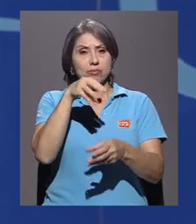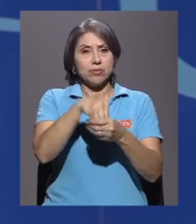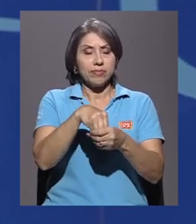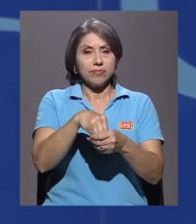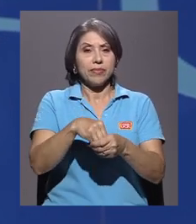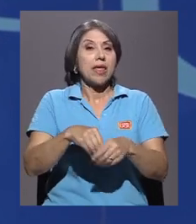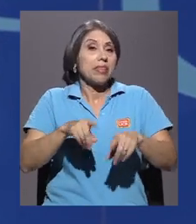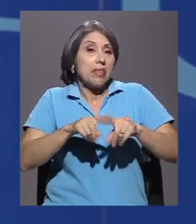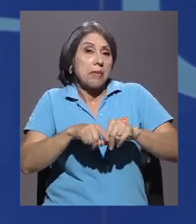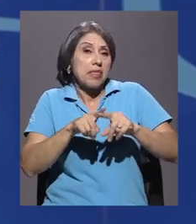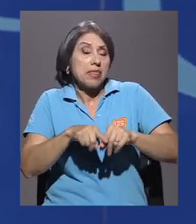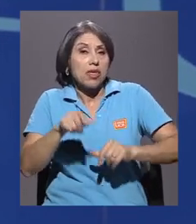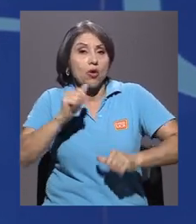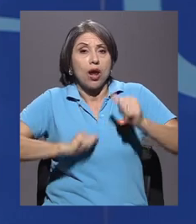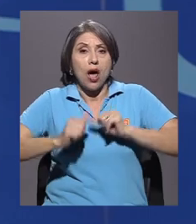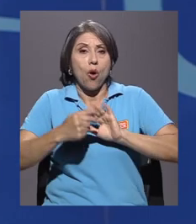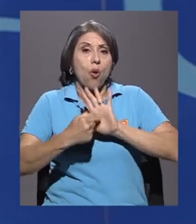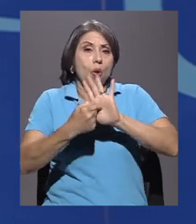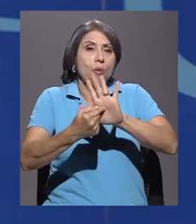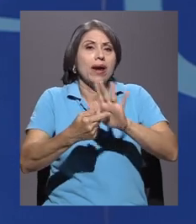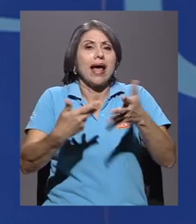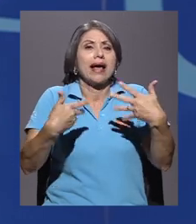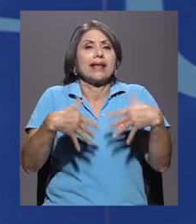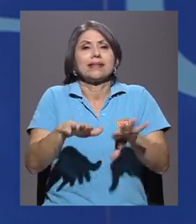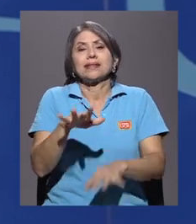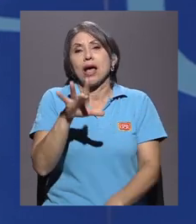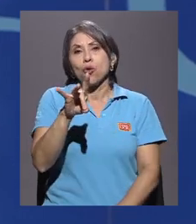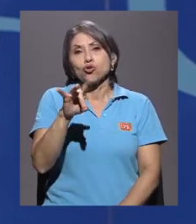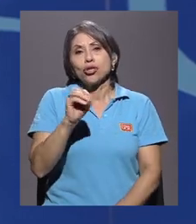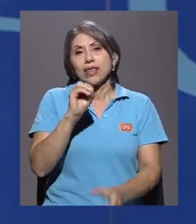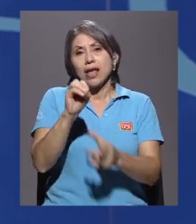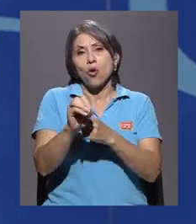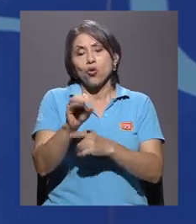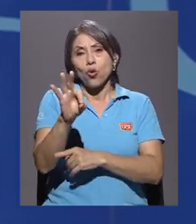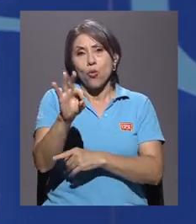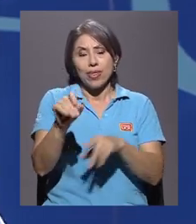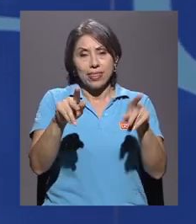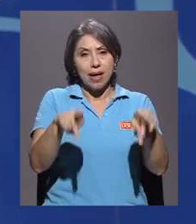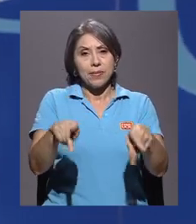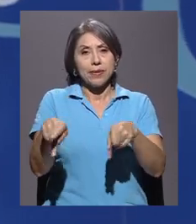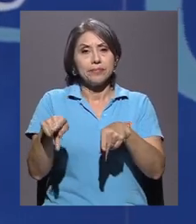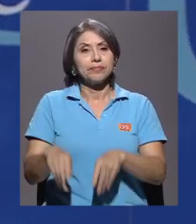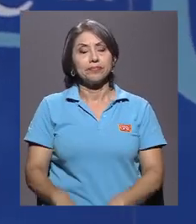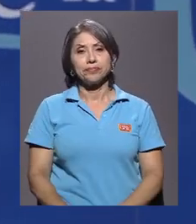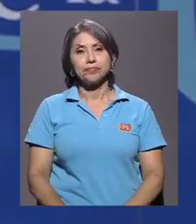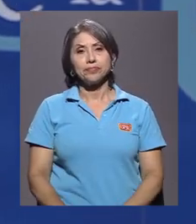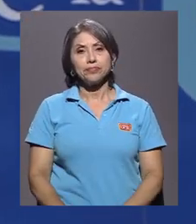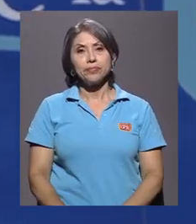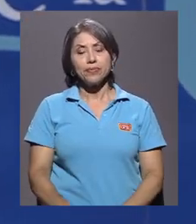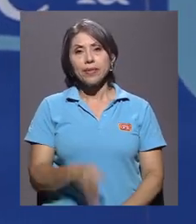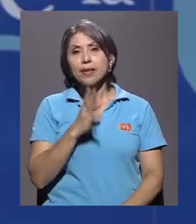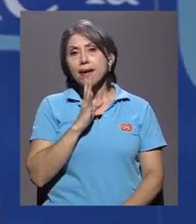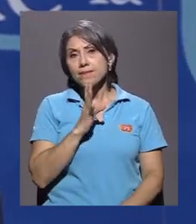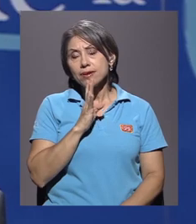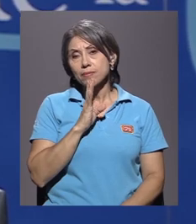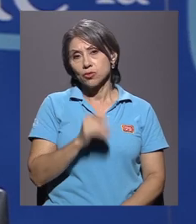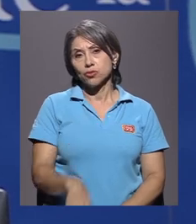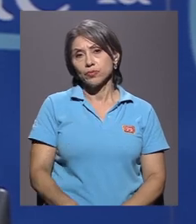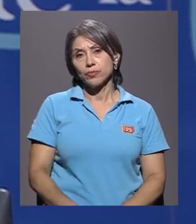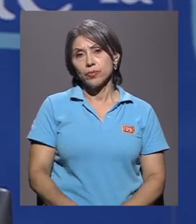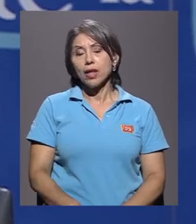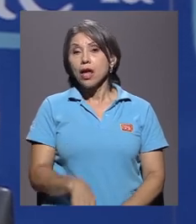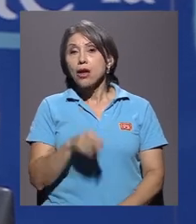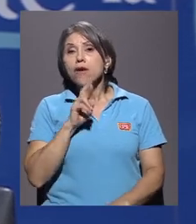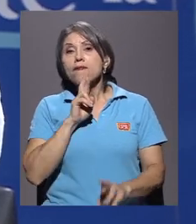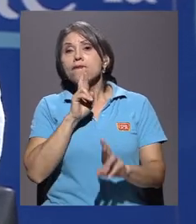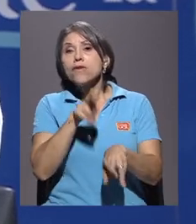dependiendo la obra, son hasta 80 o 90 integrantes en el coro. hablemos entonces, ustedes tienen como fruto de